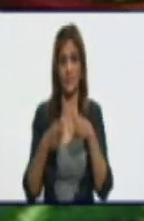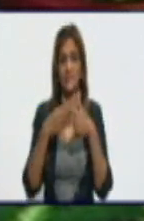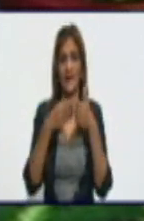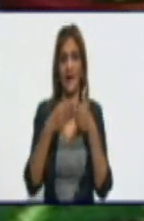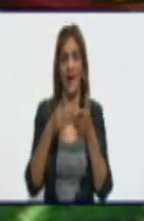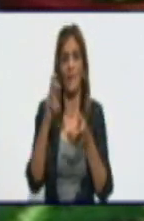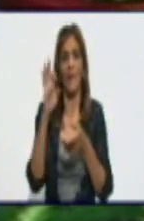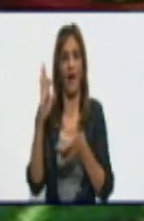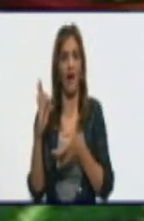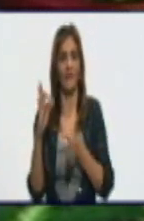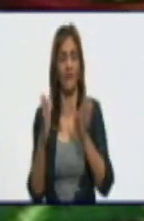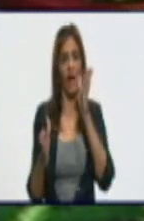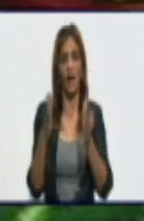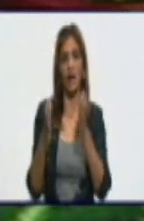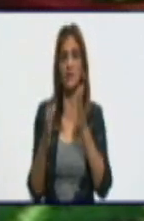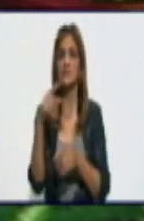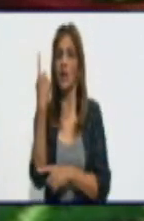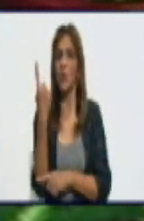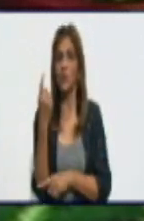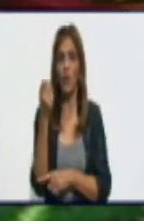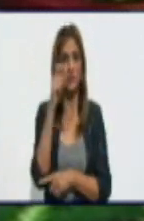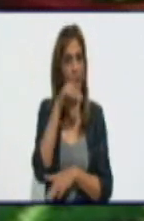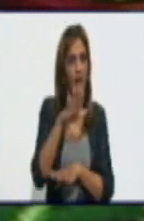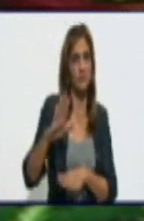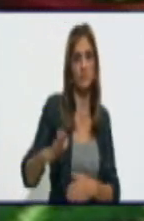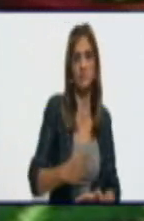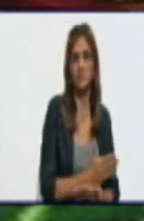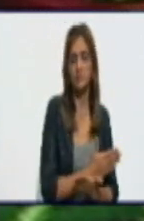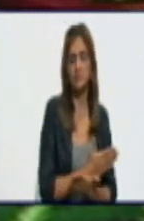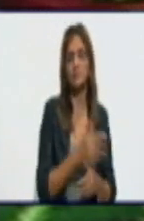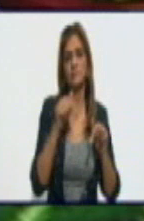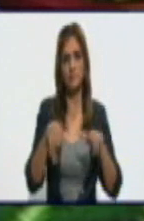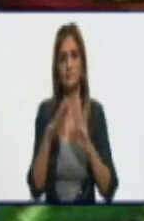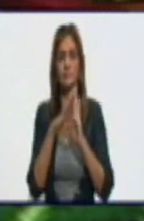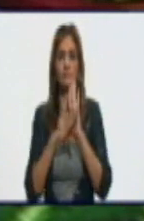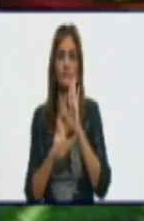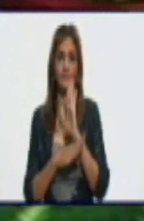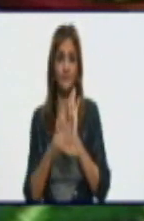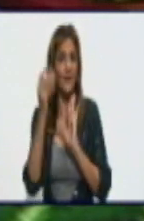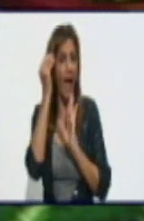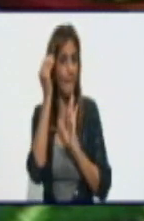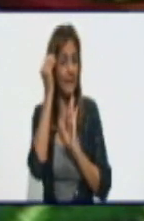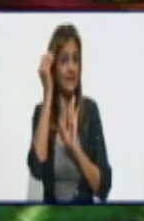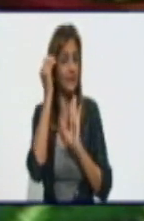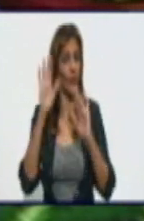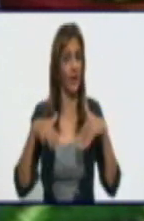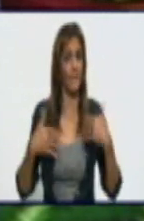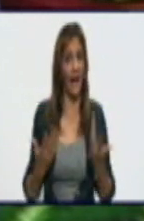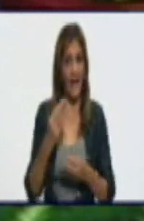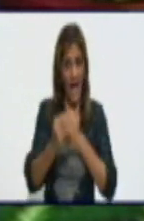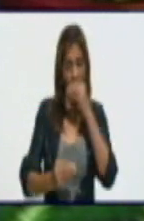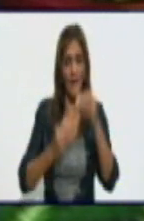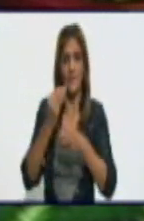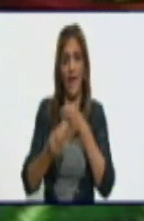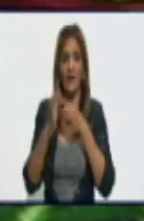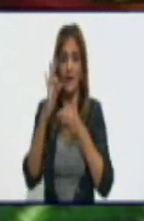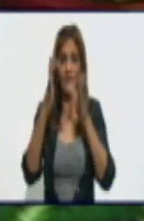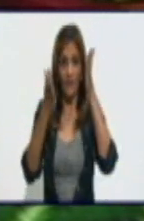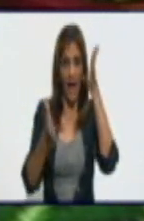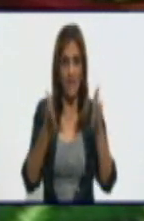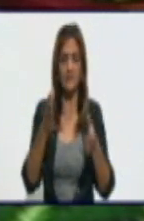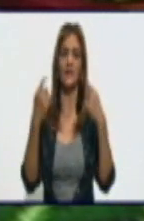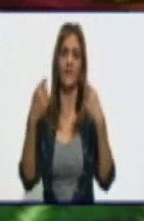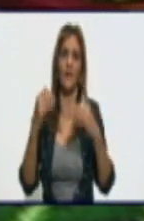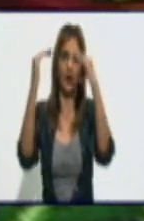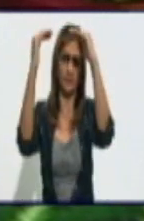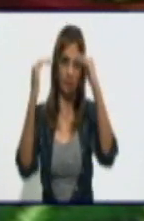Bueno, en este programa aprendimos que para cambiar la fase tiene que bajar la tasa de incidencia de la enfermedad y por eso es